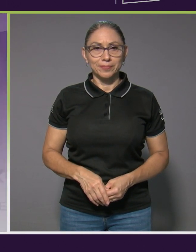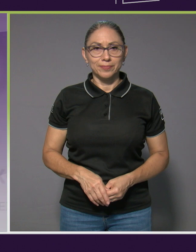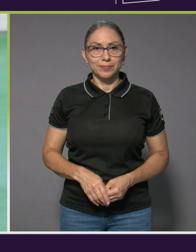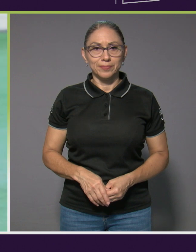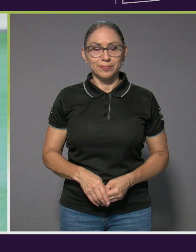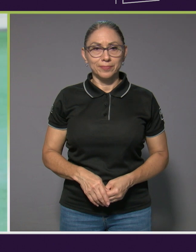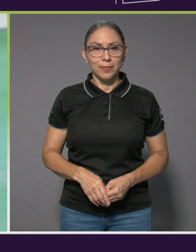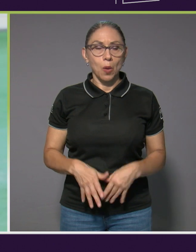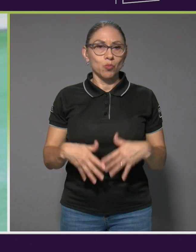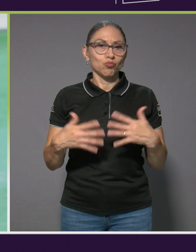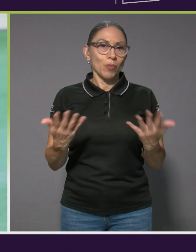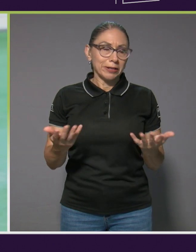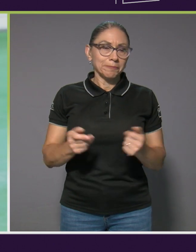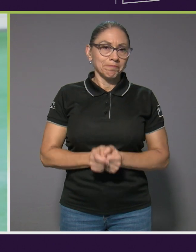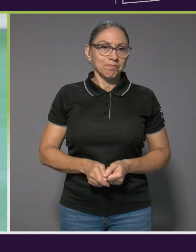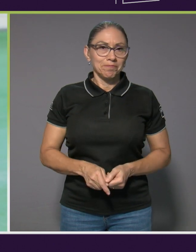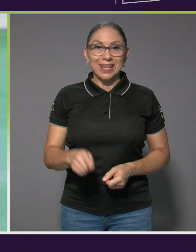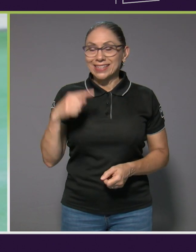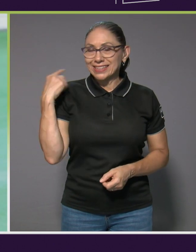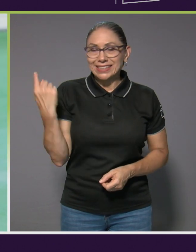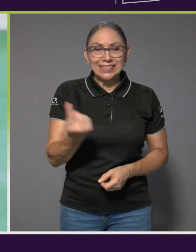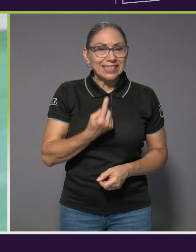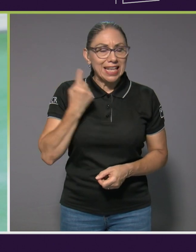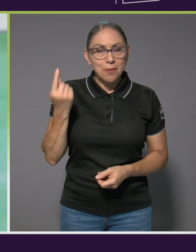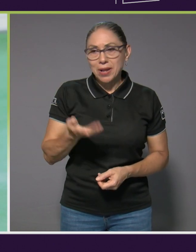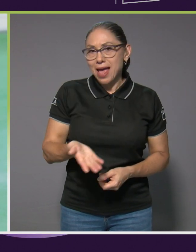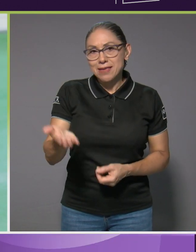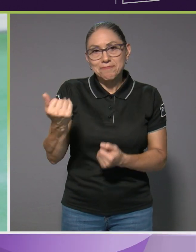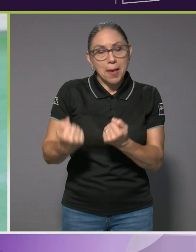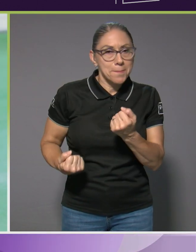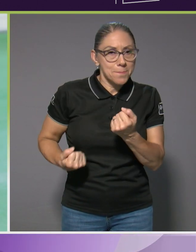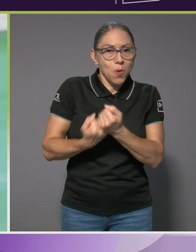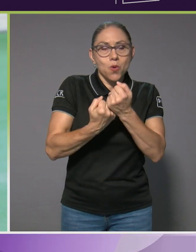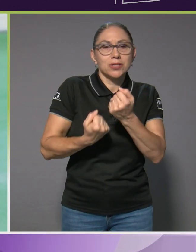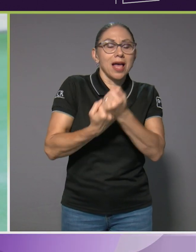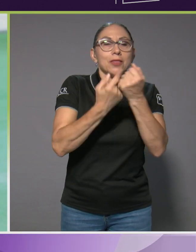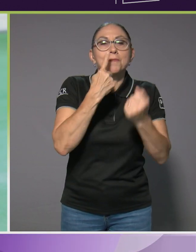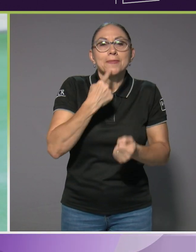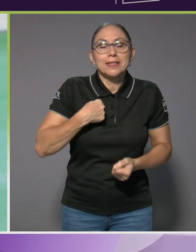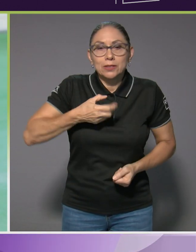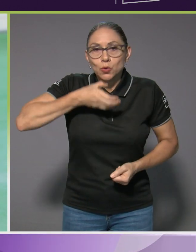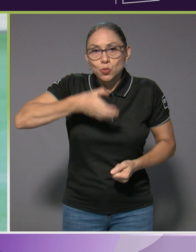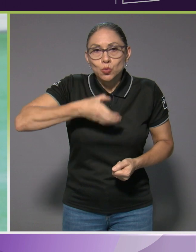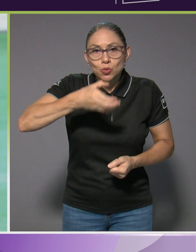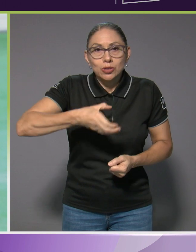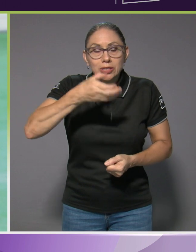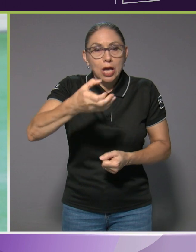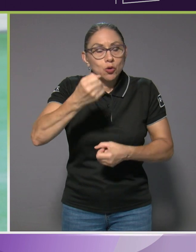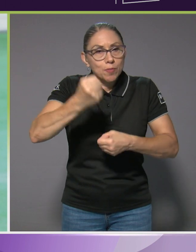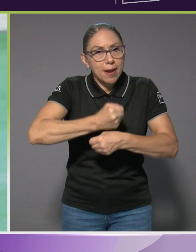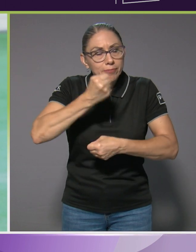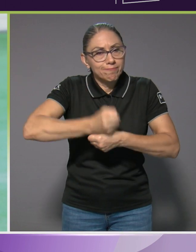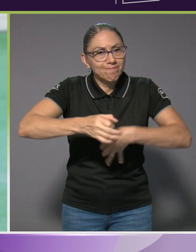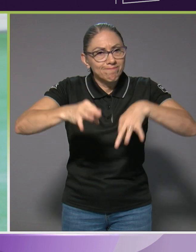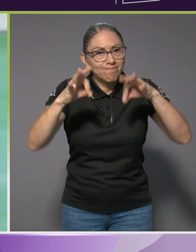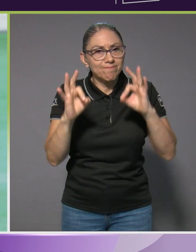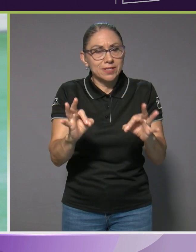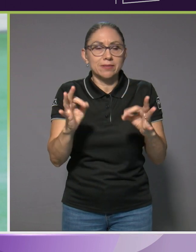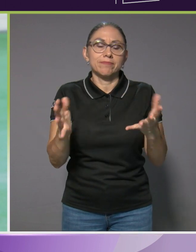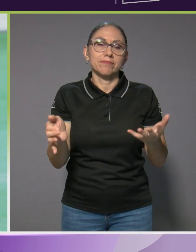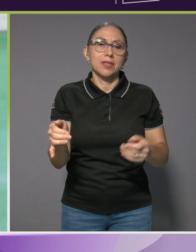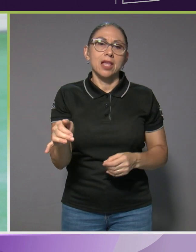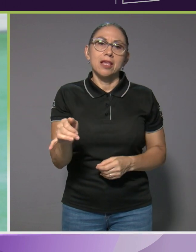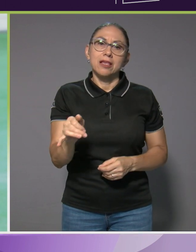Bueno, ahí están siempre apoyándome y dándome consejos para hacer las cosas bien y igual